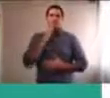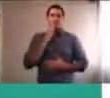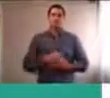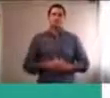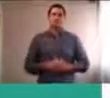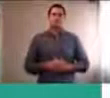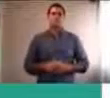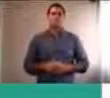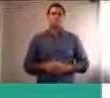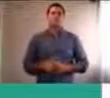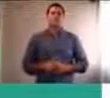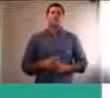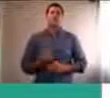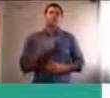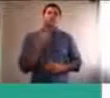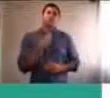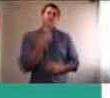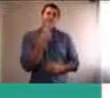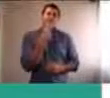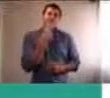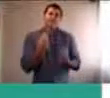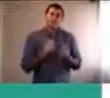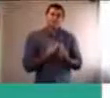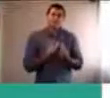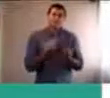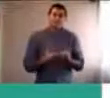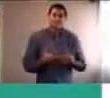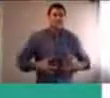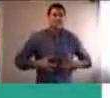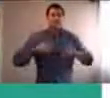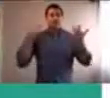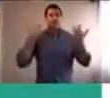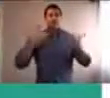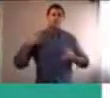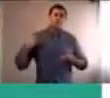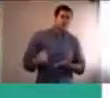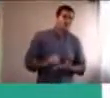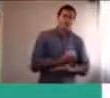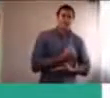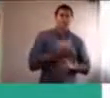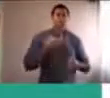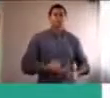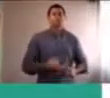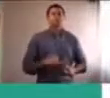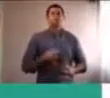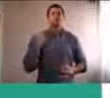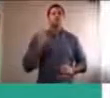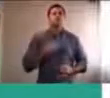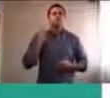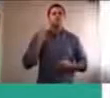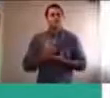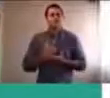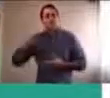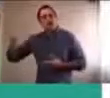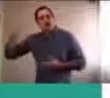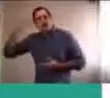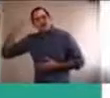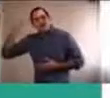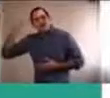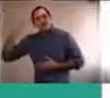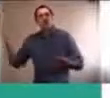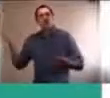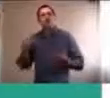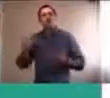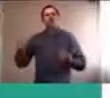vamos a frustrar, y nos vamos a enojar, un montón de veces, por supuesto, ¿sí? Y cuanto más, habileseamos, para poder enfrentar,